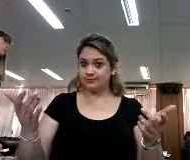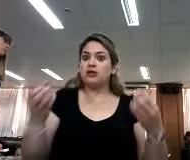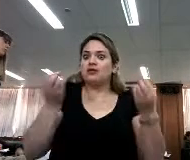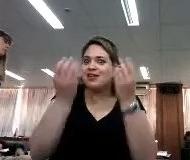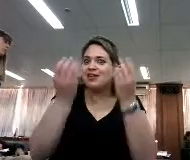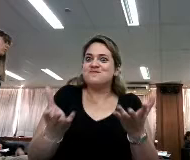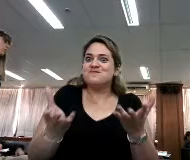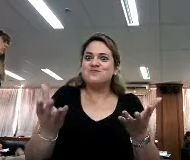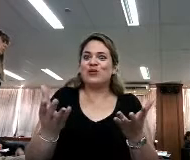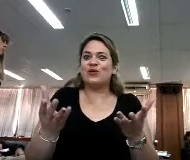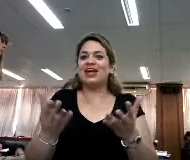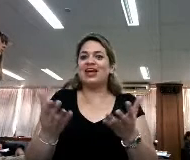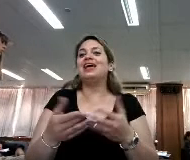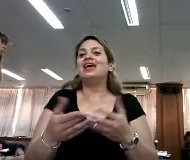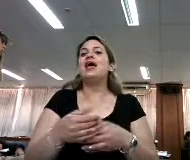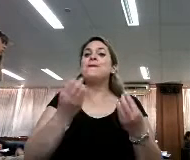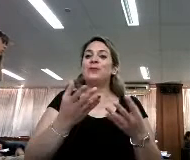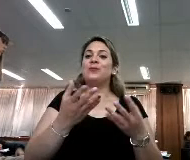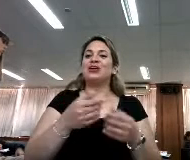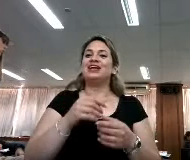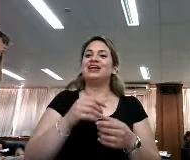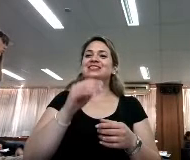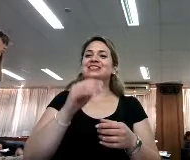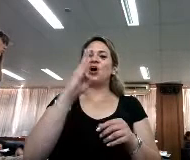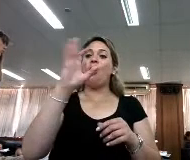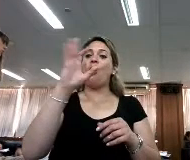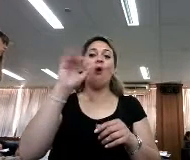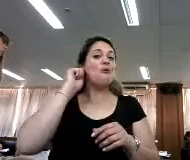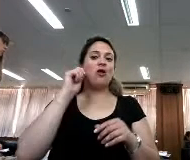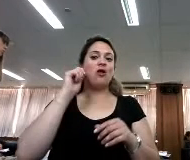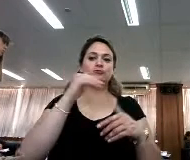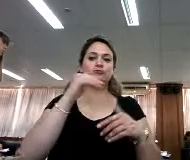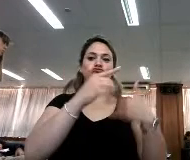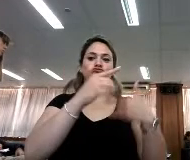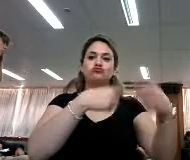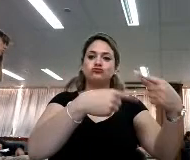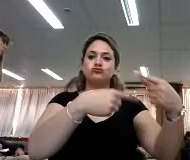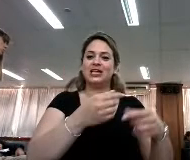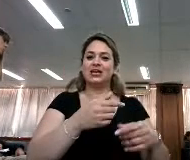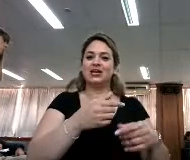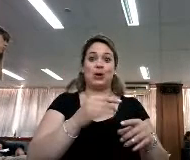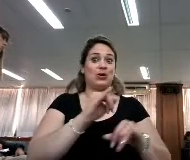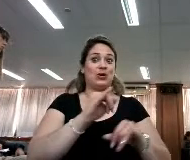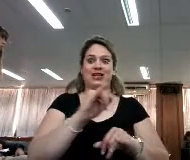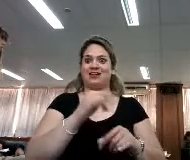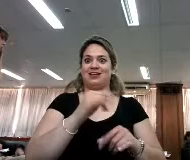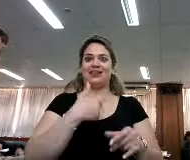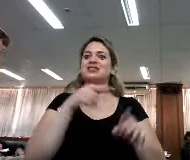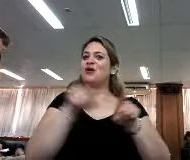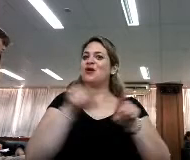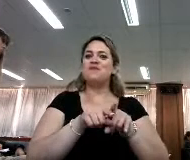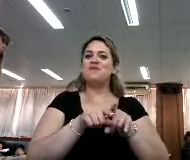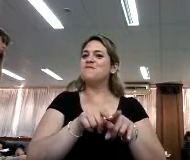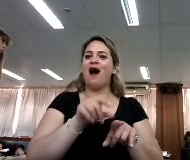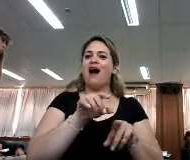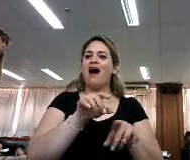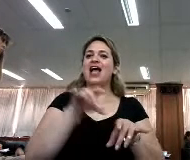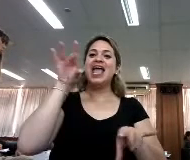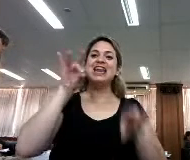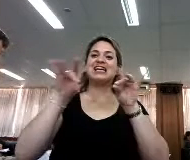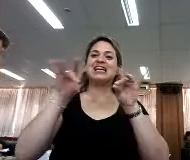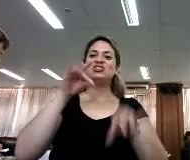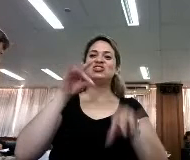¿por qué? Porque esos bots se pueden reproducir de forma continua, es lo que ha pasado en las elecciones americanas